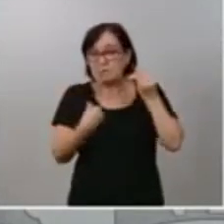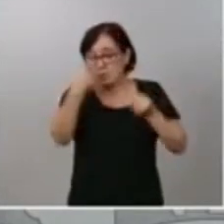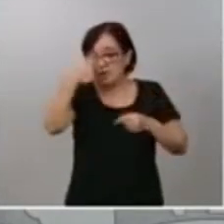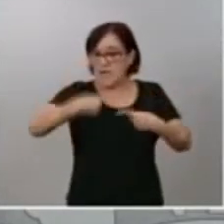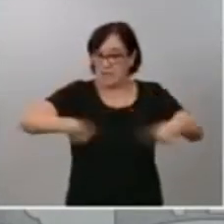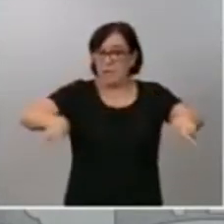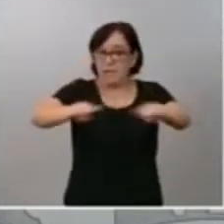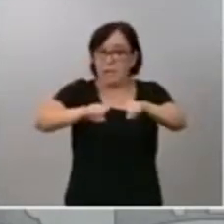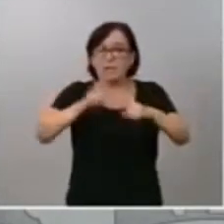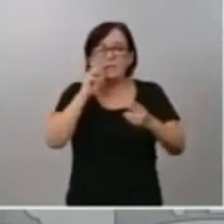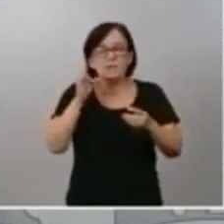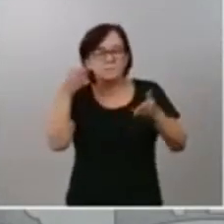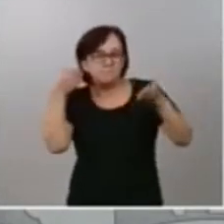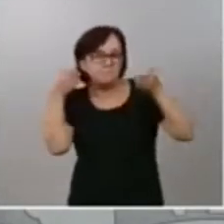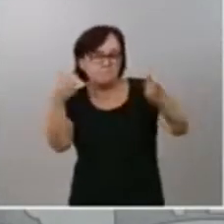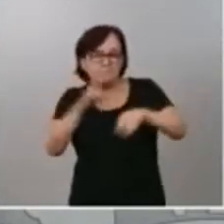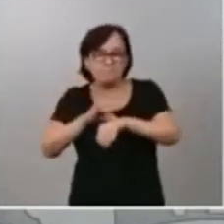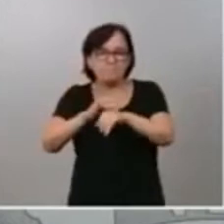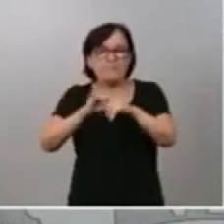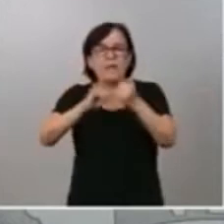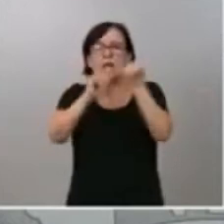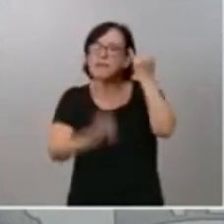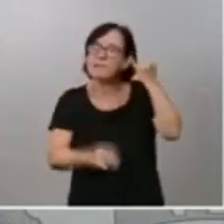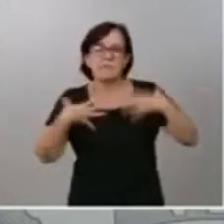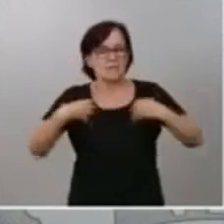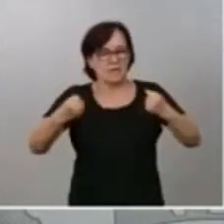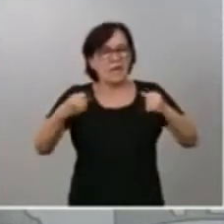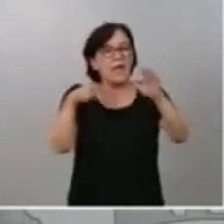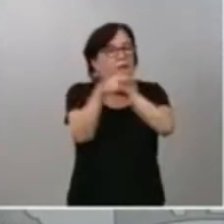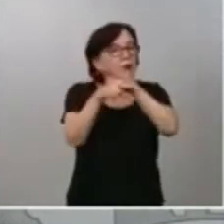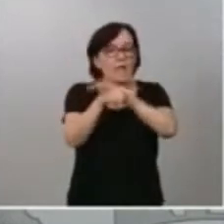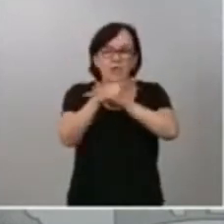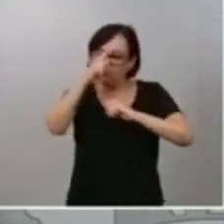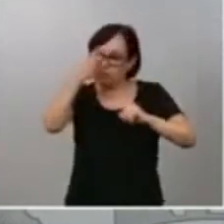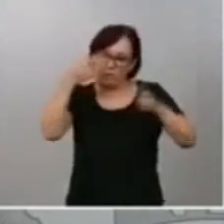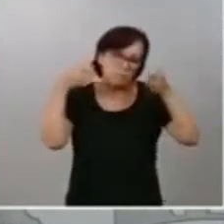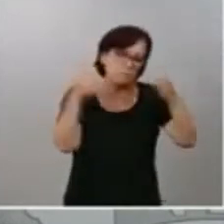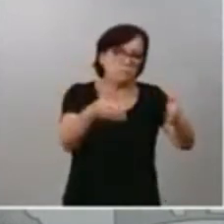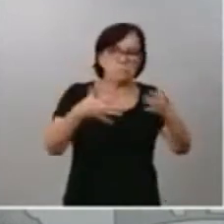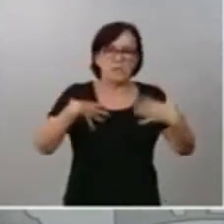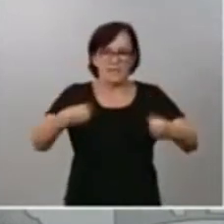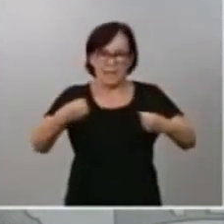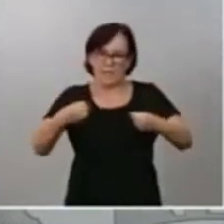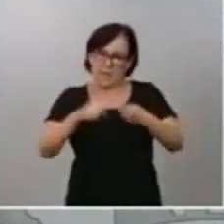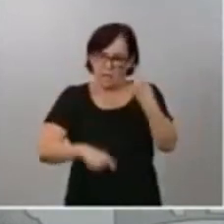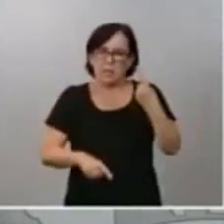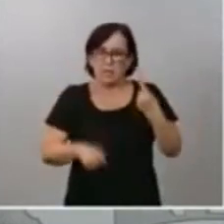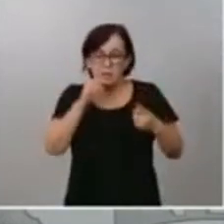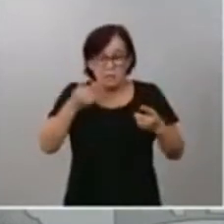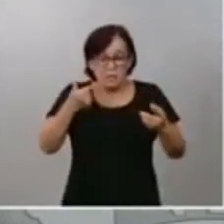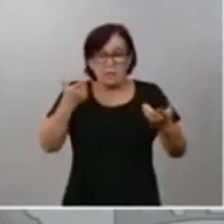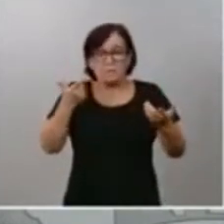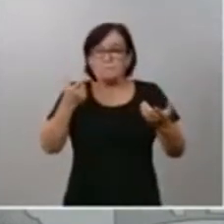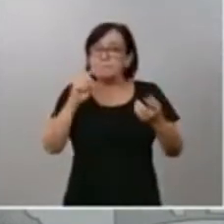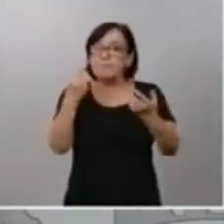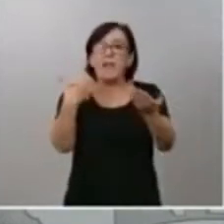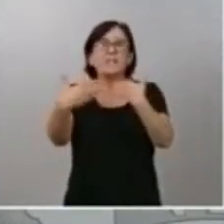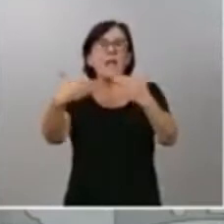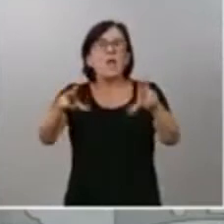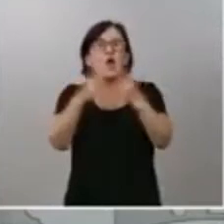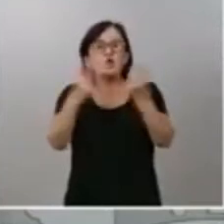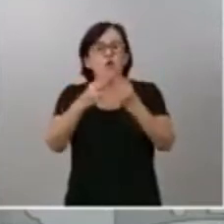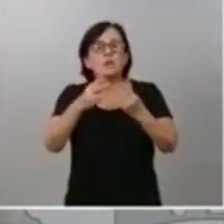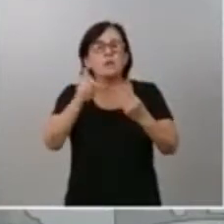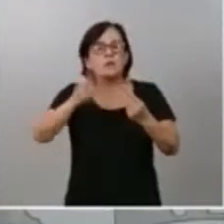orientadas a la crisis sanitaria, a la gestión sanitaria. Y en ese sentido, el diálogo social, también el diálogo